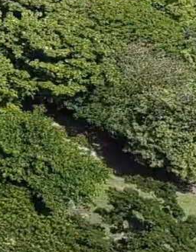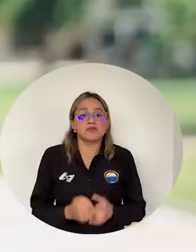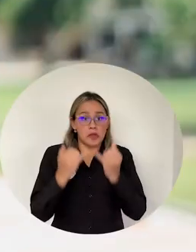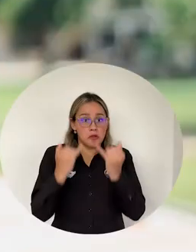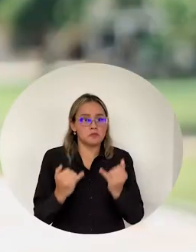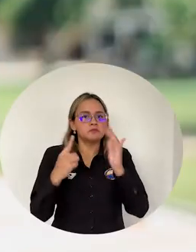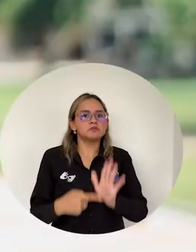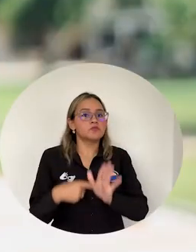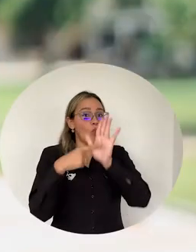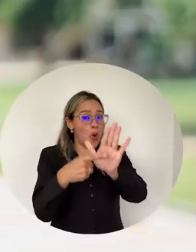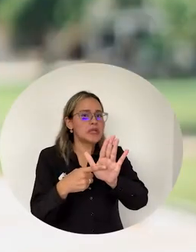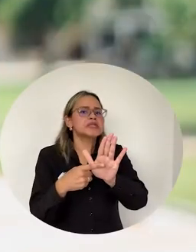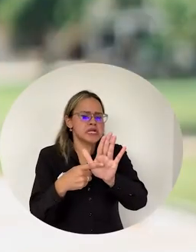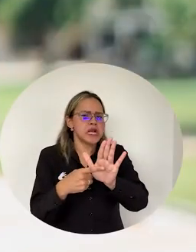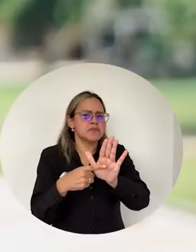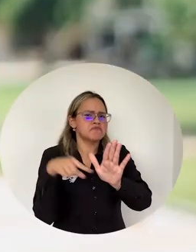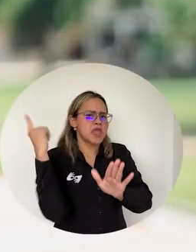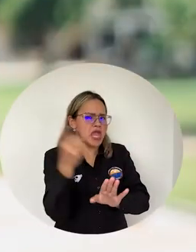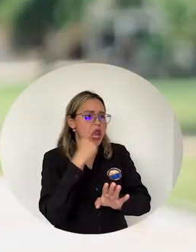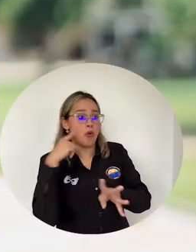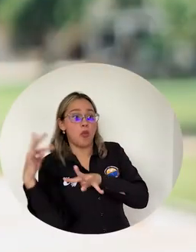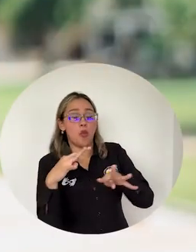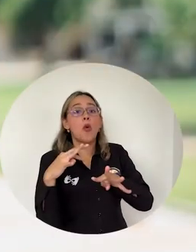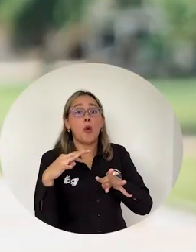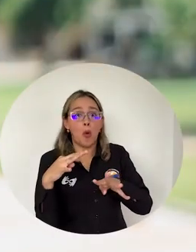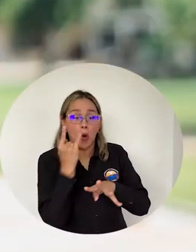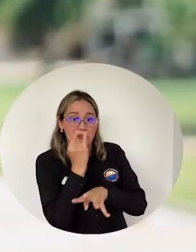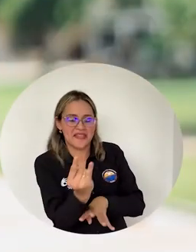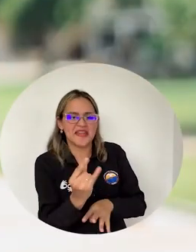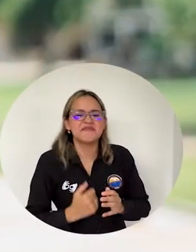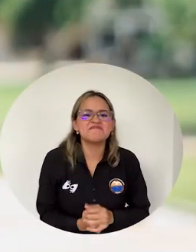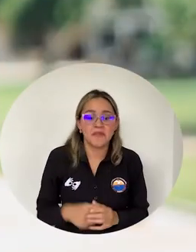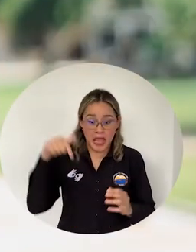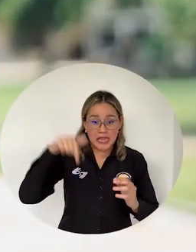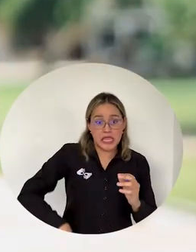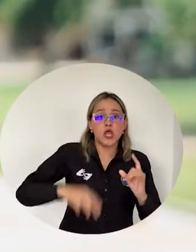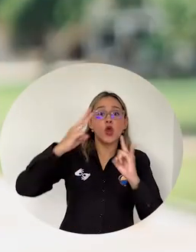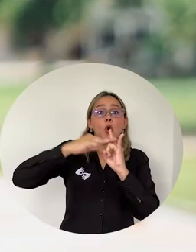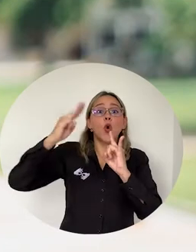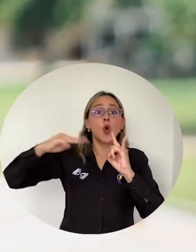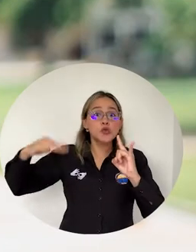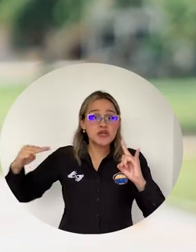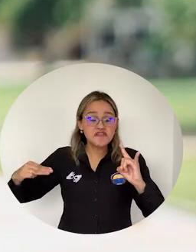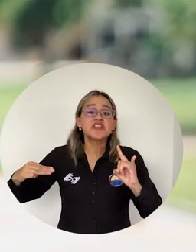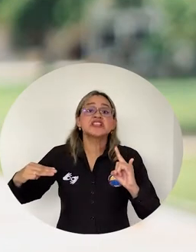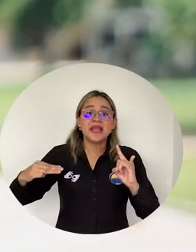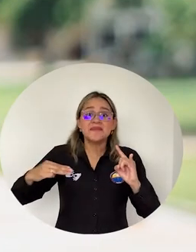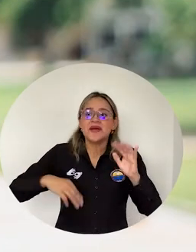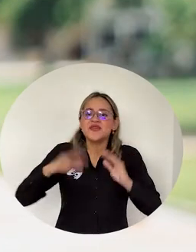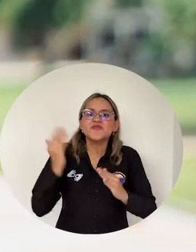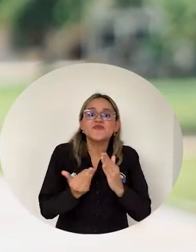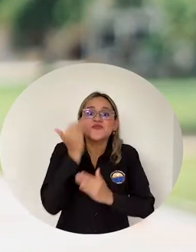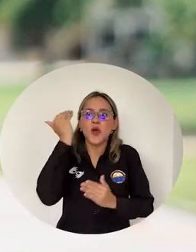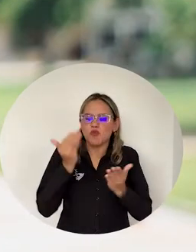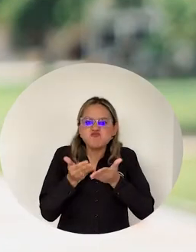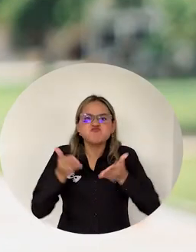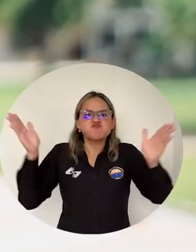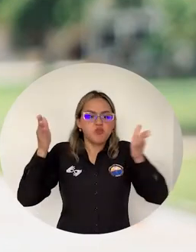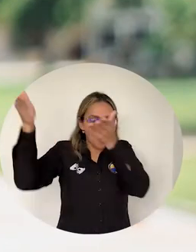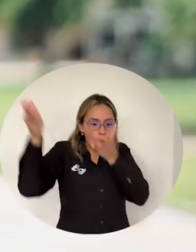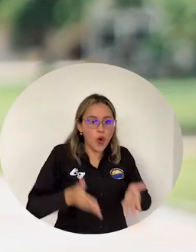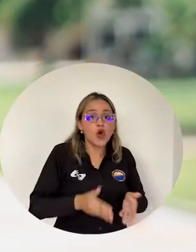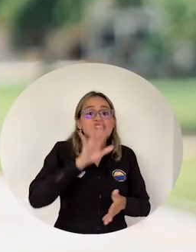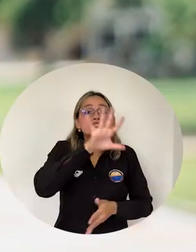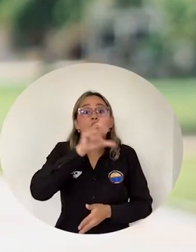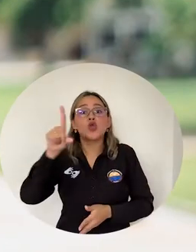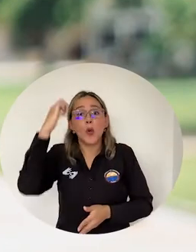La siguiente es Una información De interés general Pues la Universidad Del Magdalena Abre concurso público De méritos Para la vinculación De